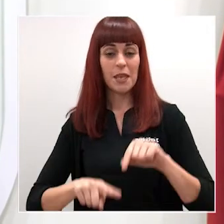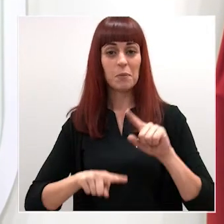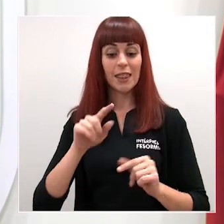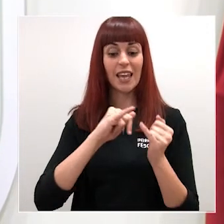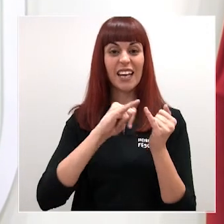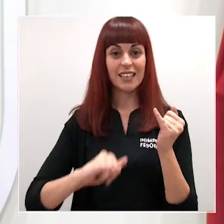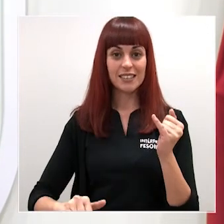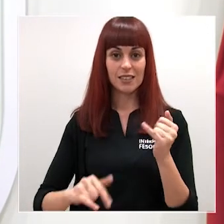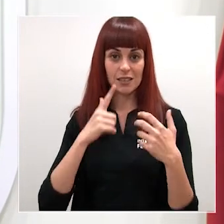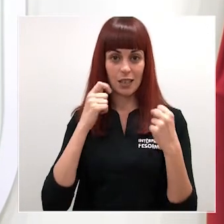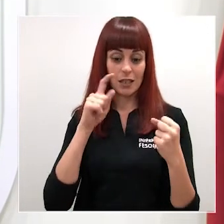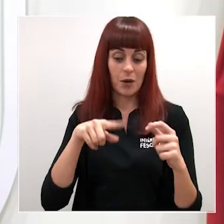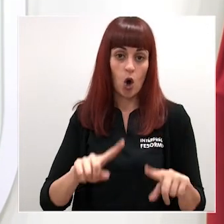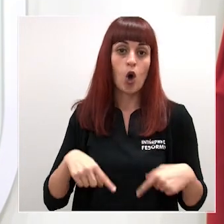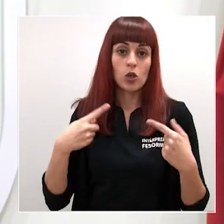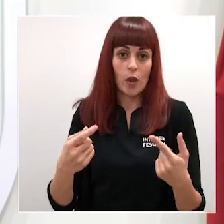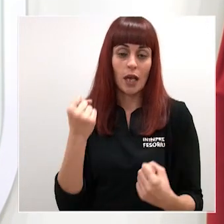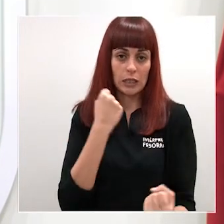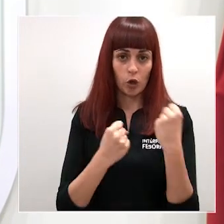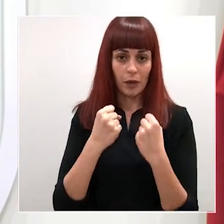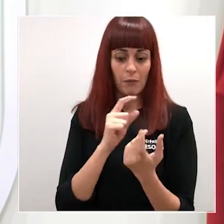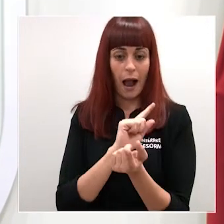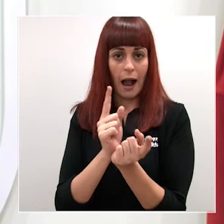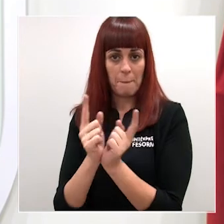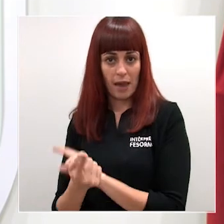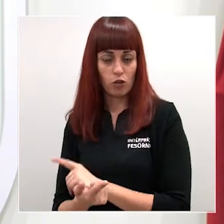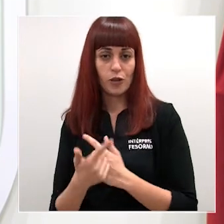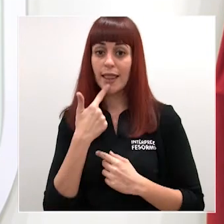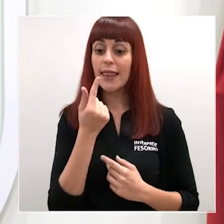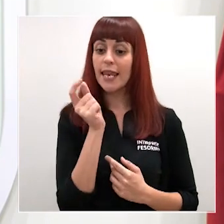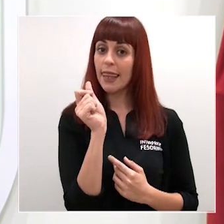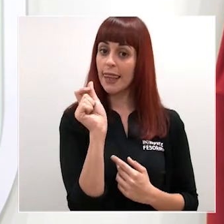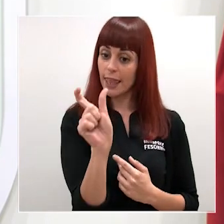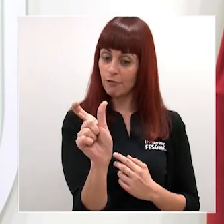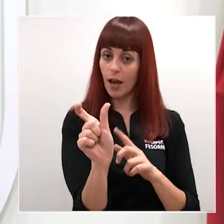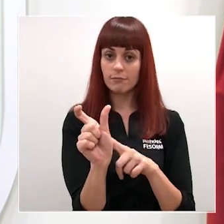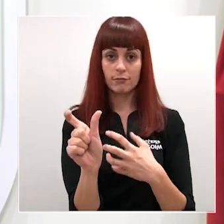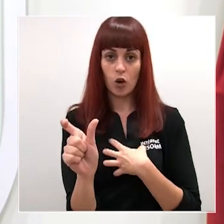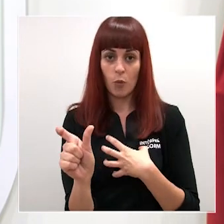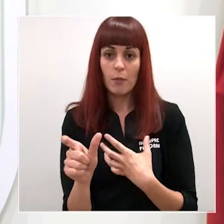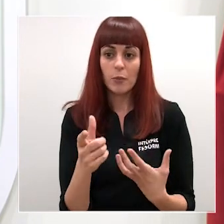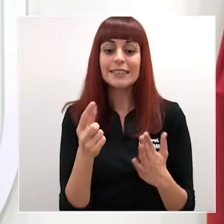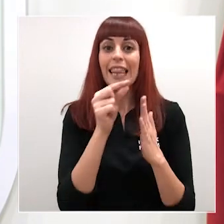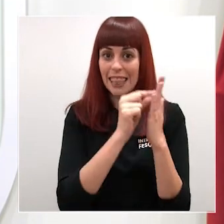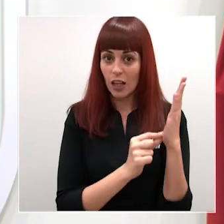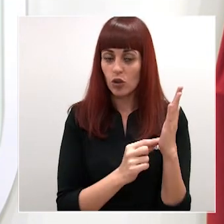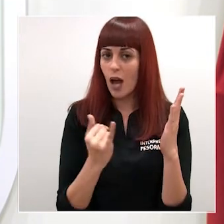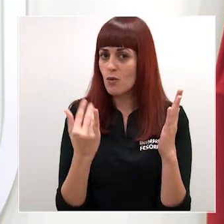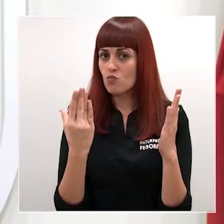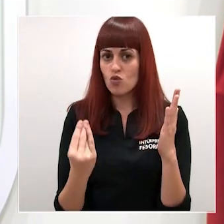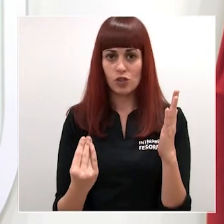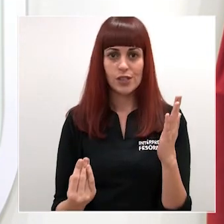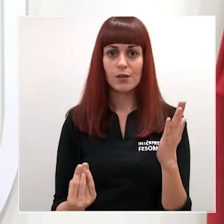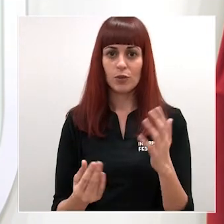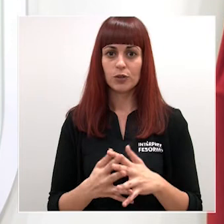sanitaria y también sus consecuencias económicas entonces no podemos dar una cifra tenemos muchos datos datos de todo